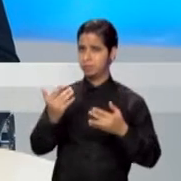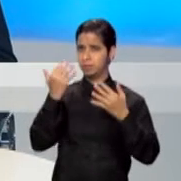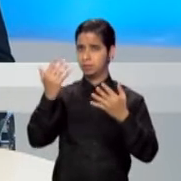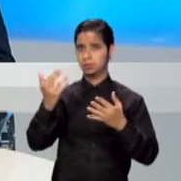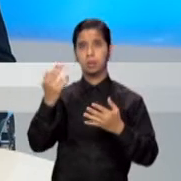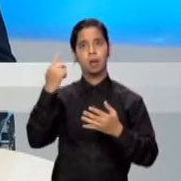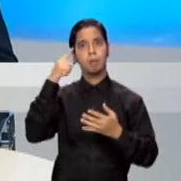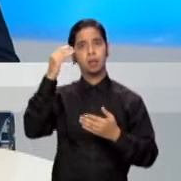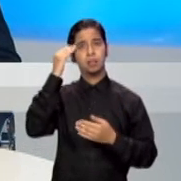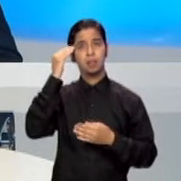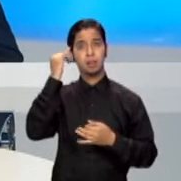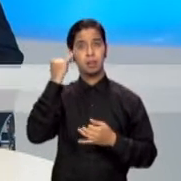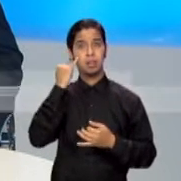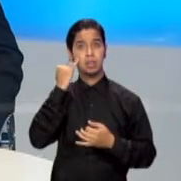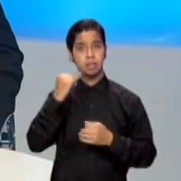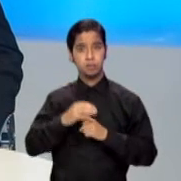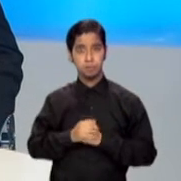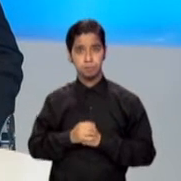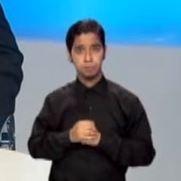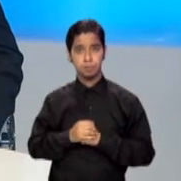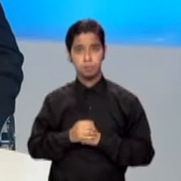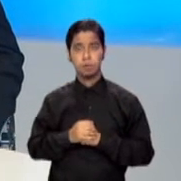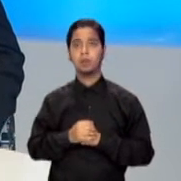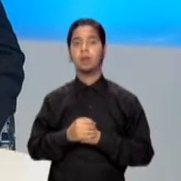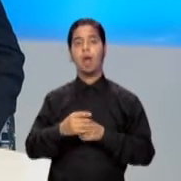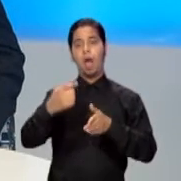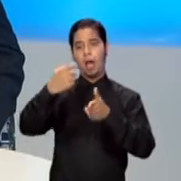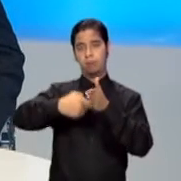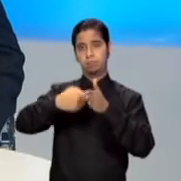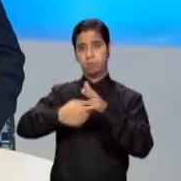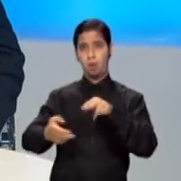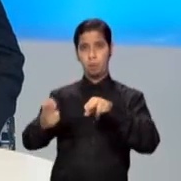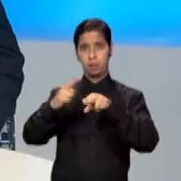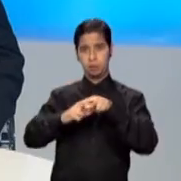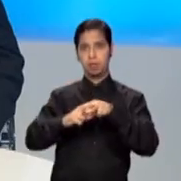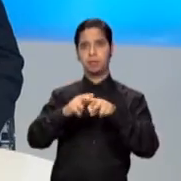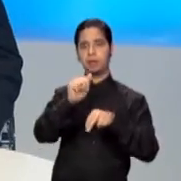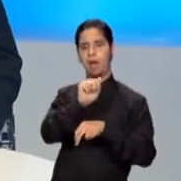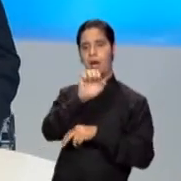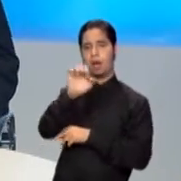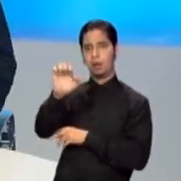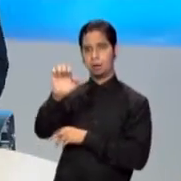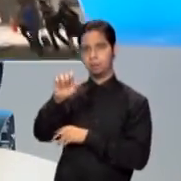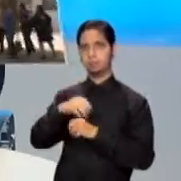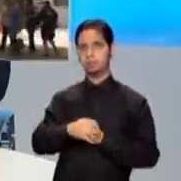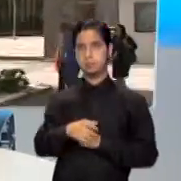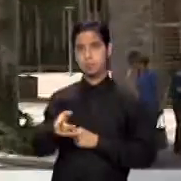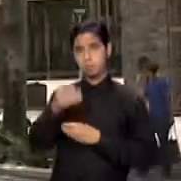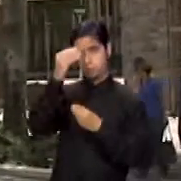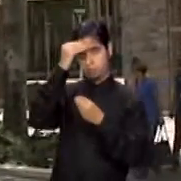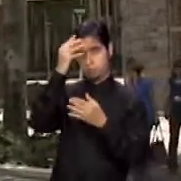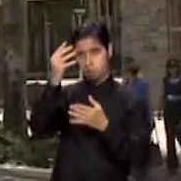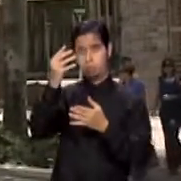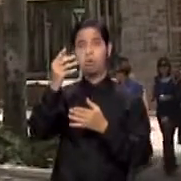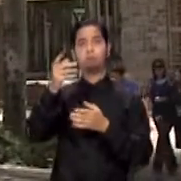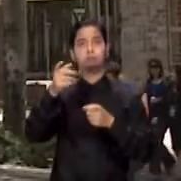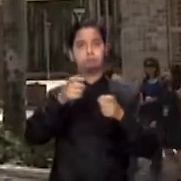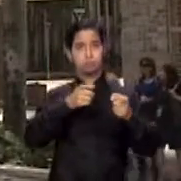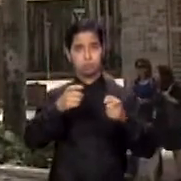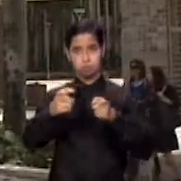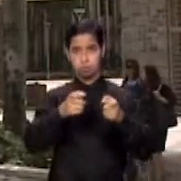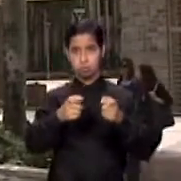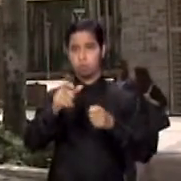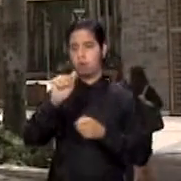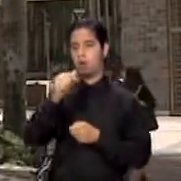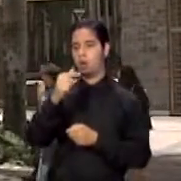esperar para conocer si se va o no a aumentar la tarifa de la Autoridad de Energía Eléctrica. Así lo indicó el director de la Comisión de Energía de Puerto